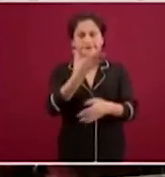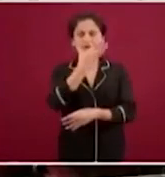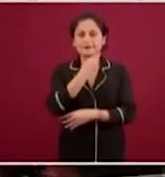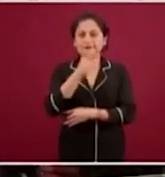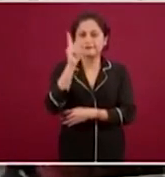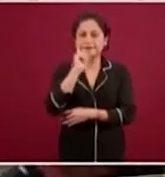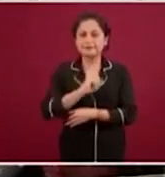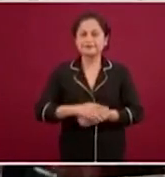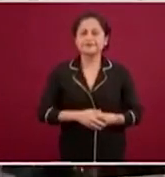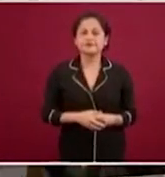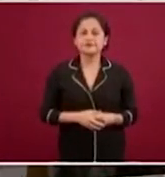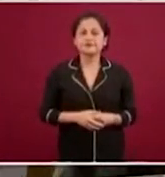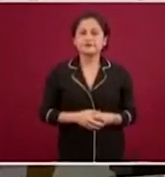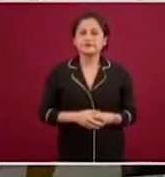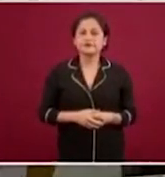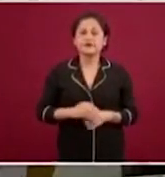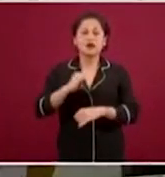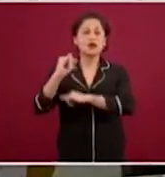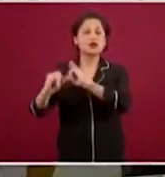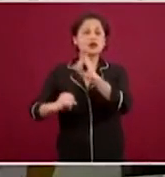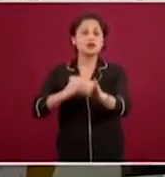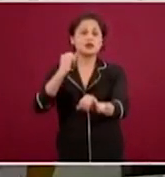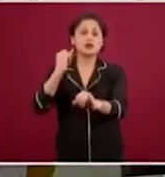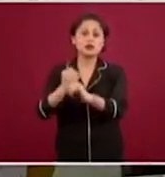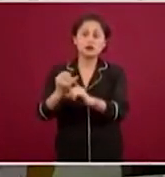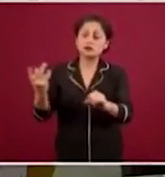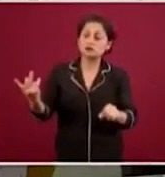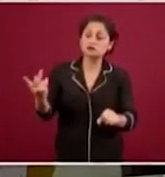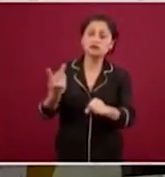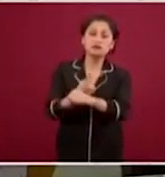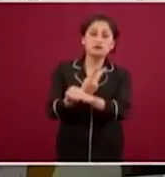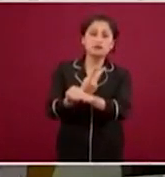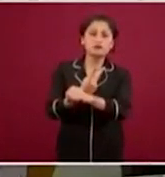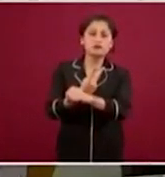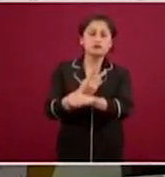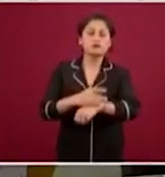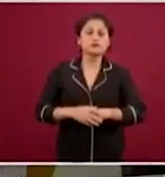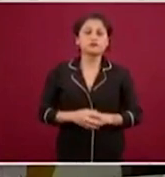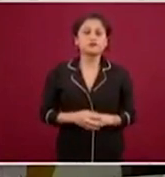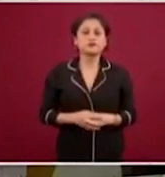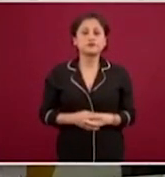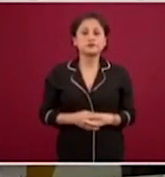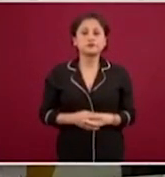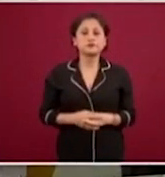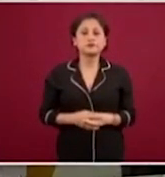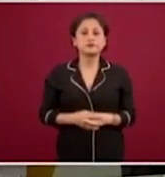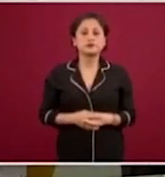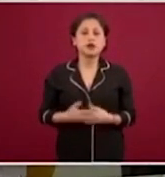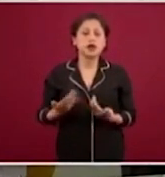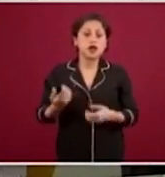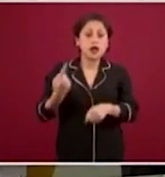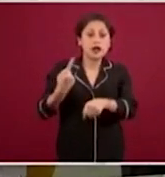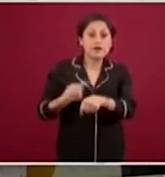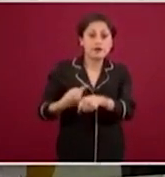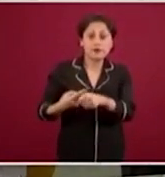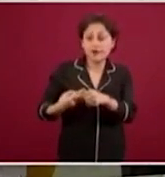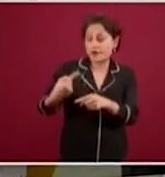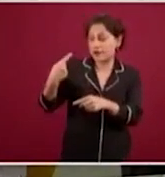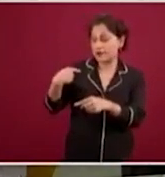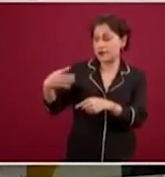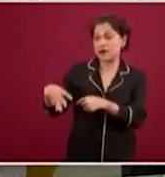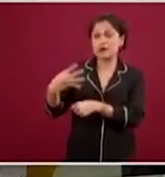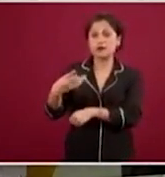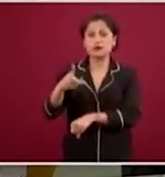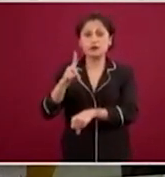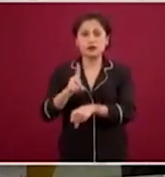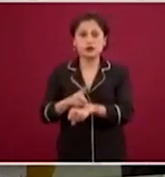Nuestro panorama internacional, enfocamos como siempre en la carga de enfermedad en los últimos 14 días, si pueden